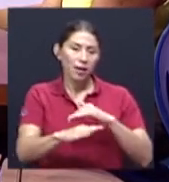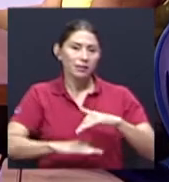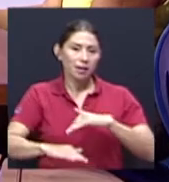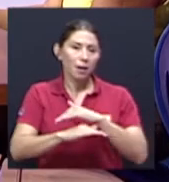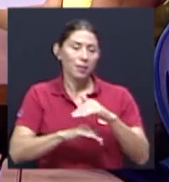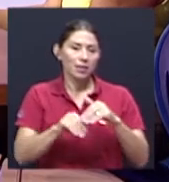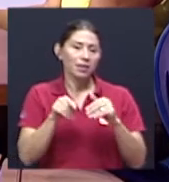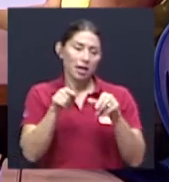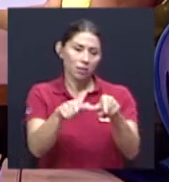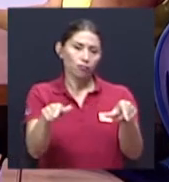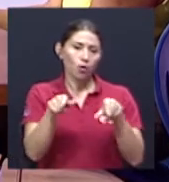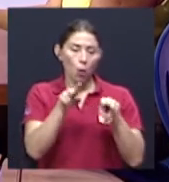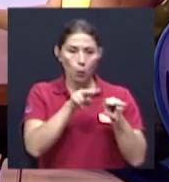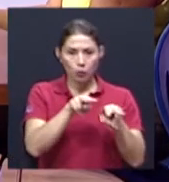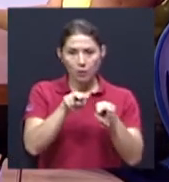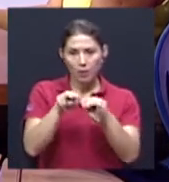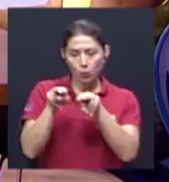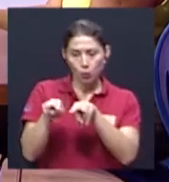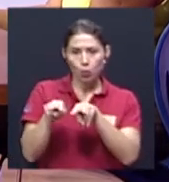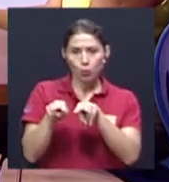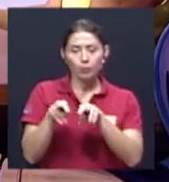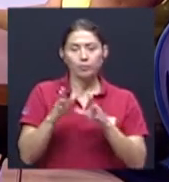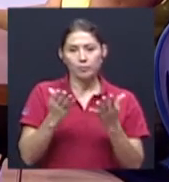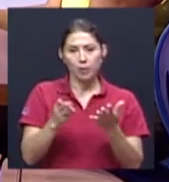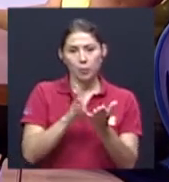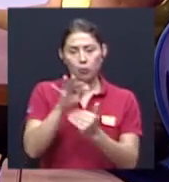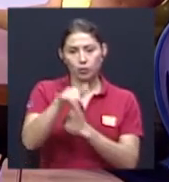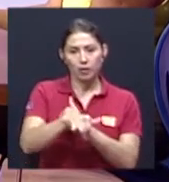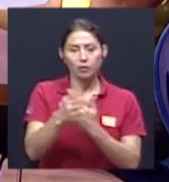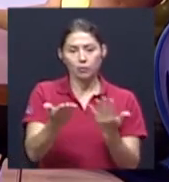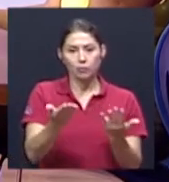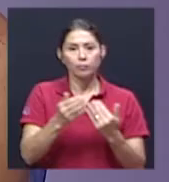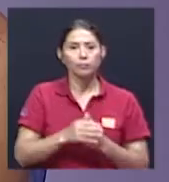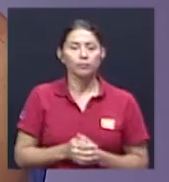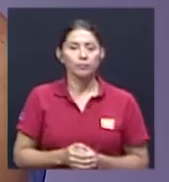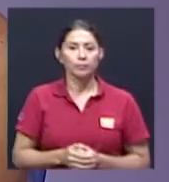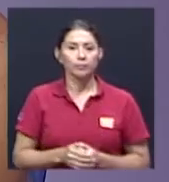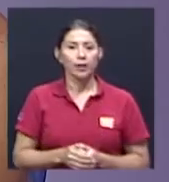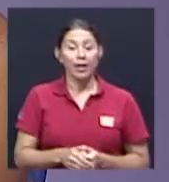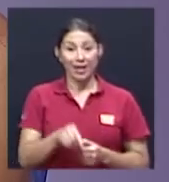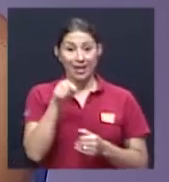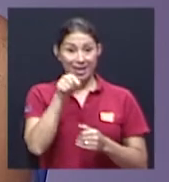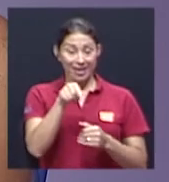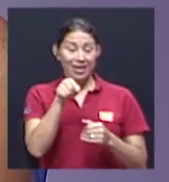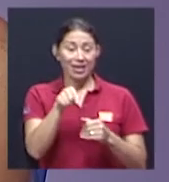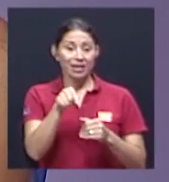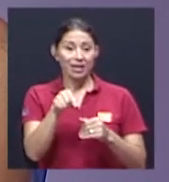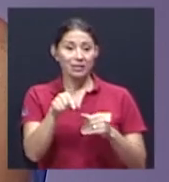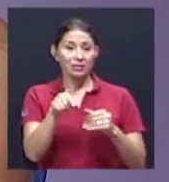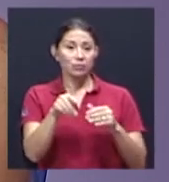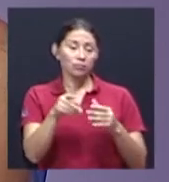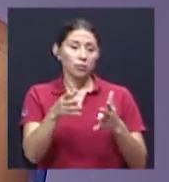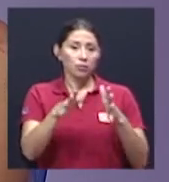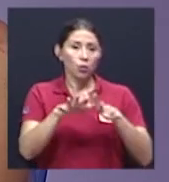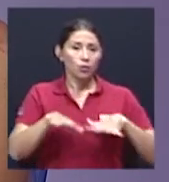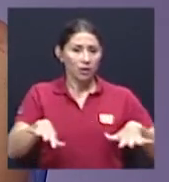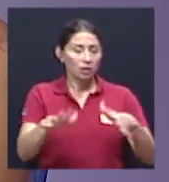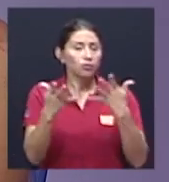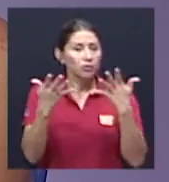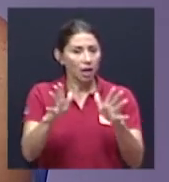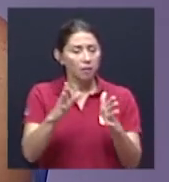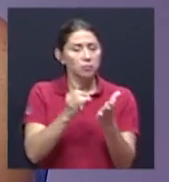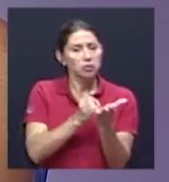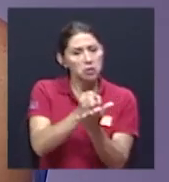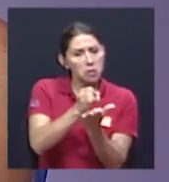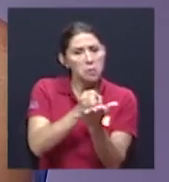el observatorio, el proyecto observatorio. Y en ese contexto hemos realizado investigaciones como